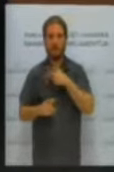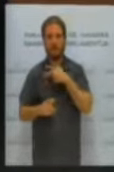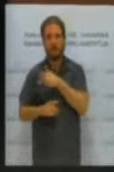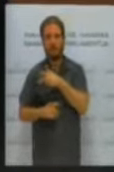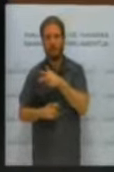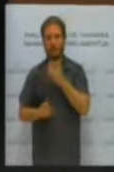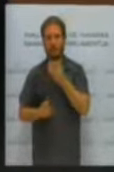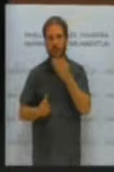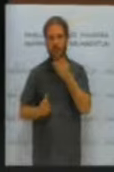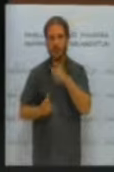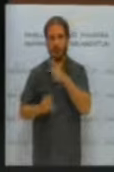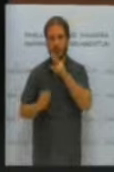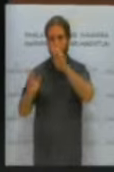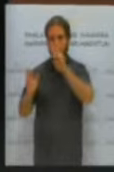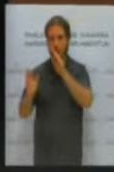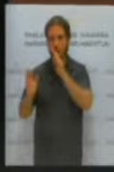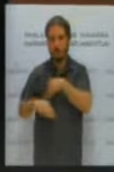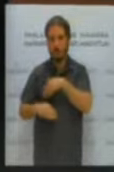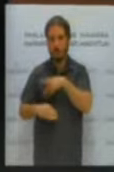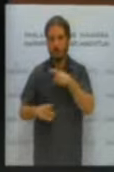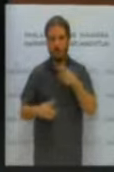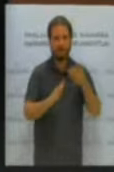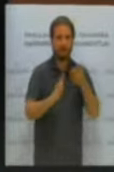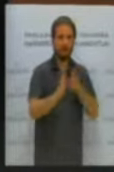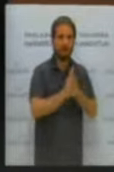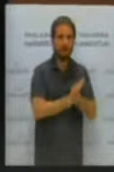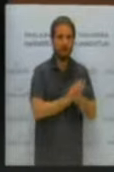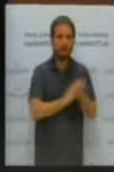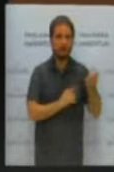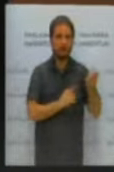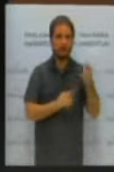La ley, en su propia exposición de motivos,